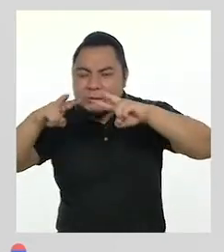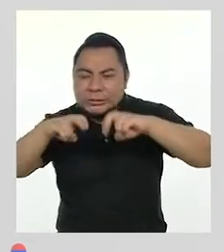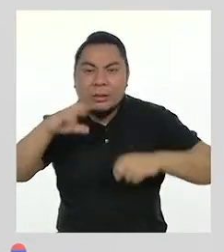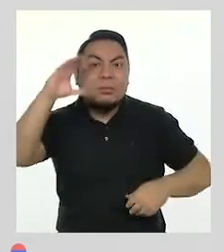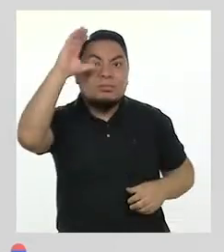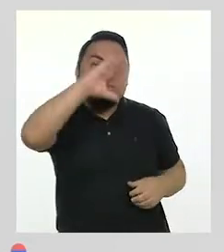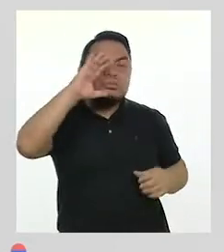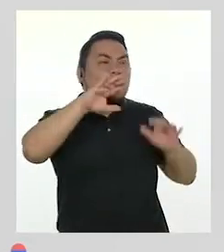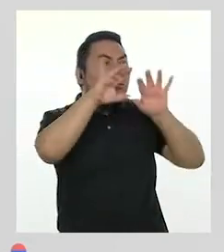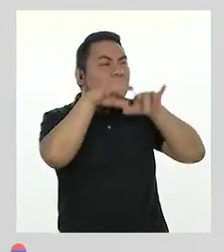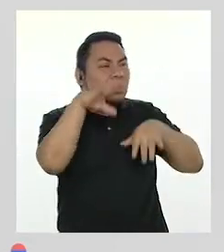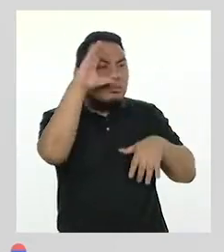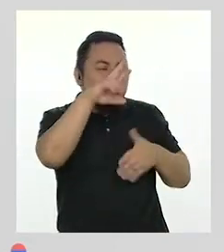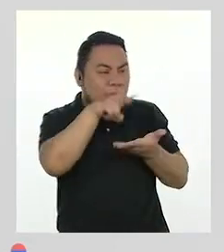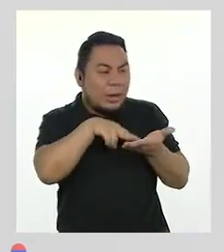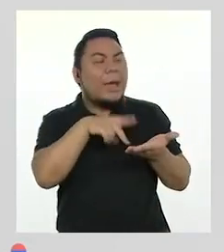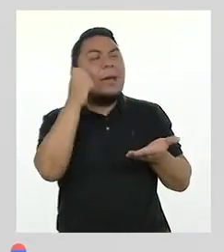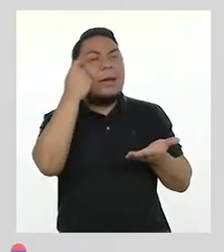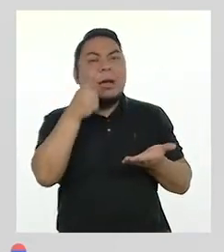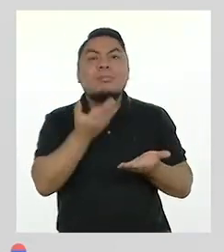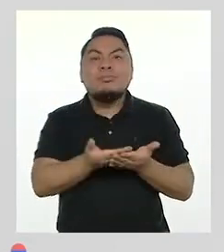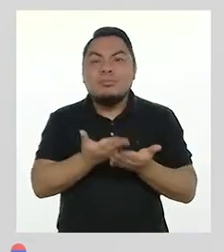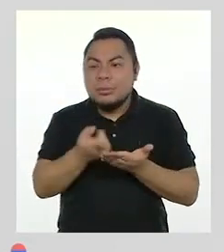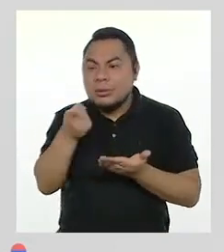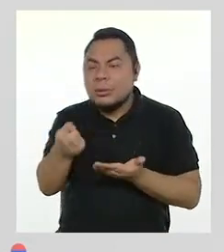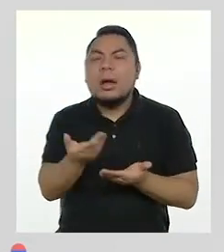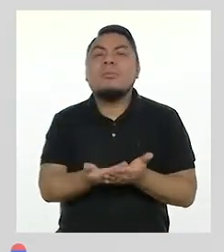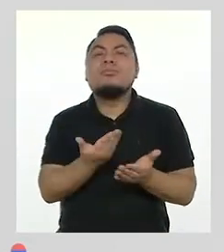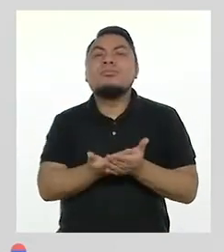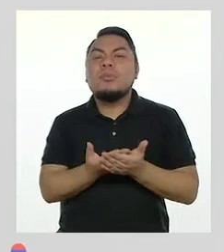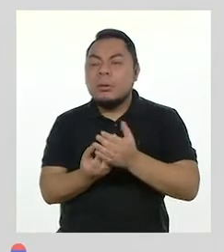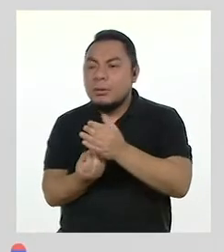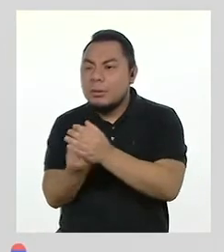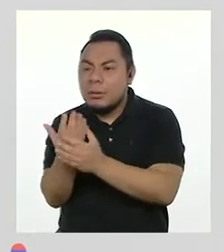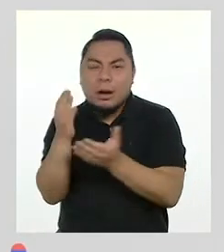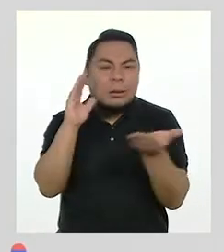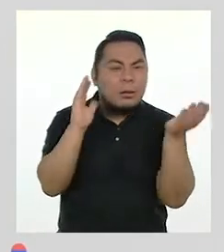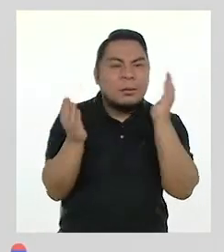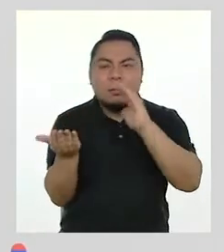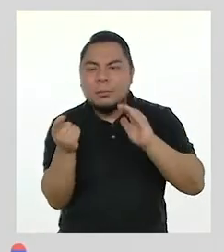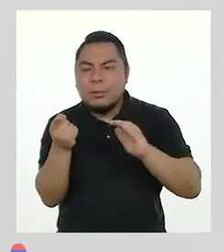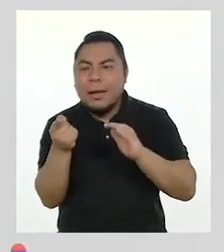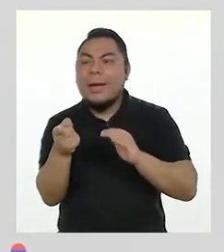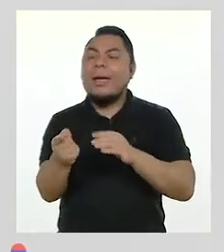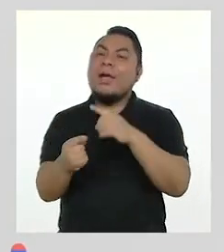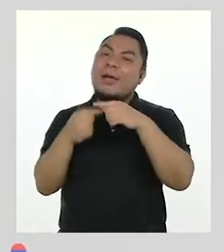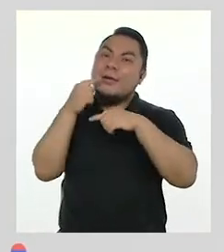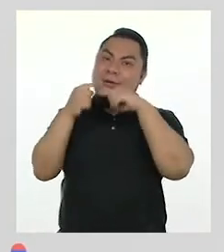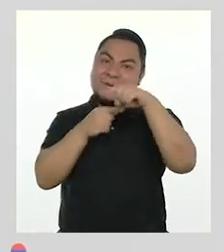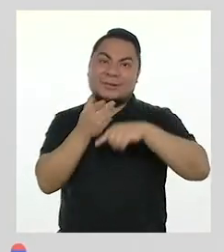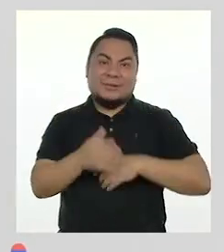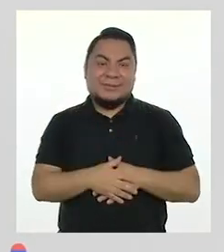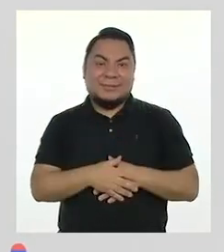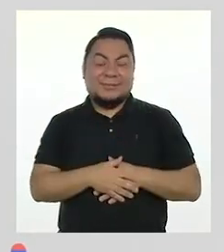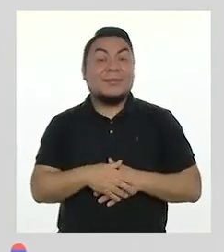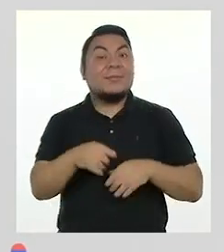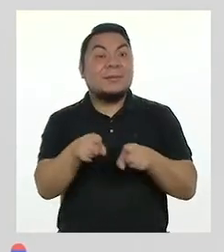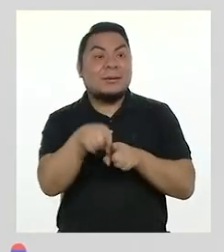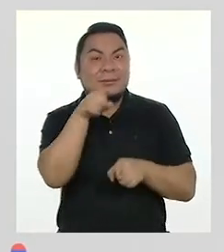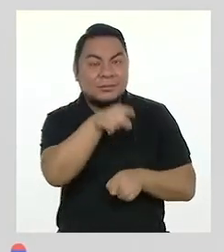información, planteando y comprobando sus hipótesis, comparando y contando. También